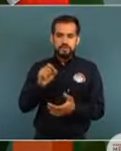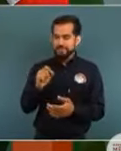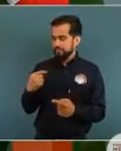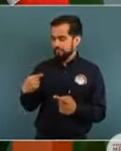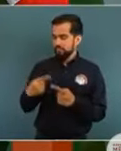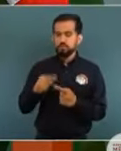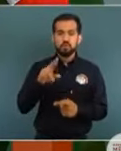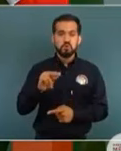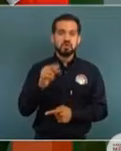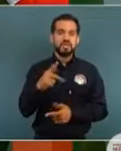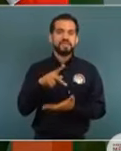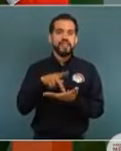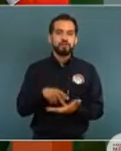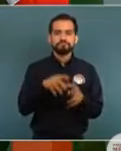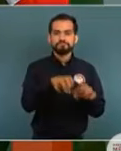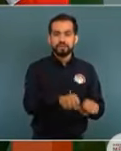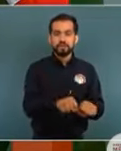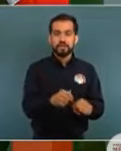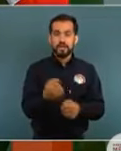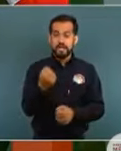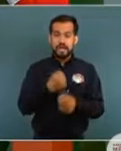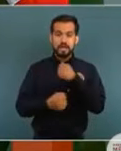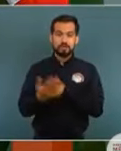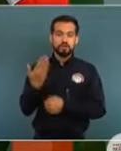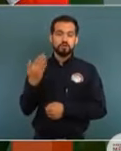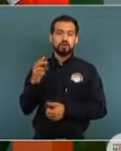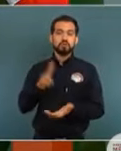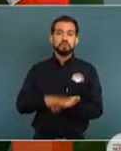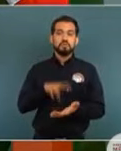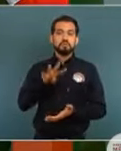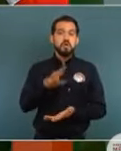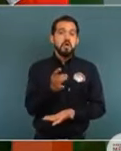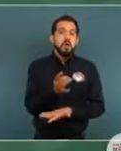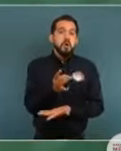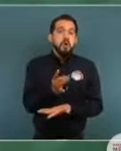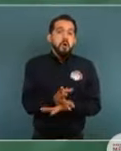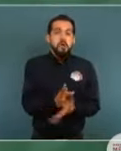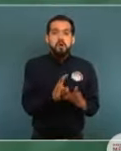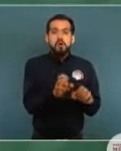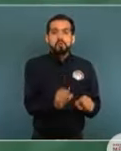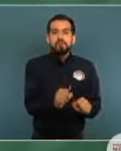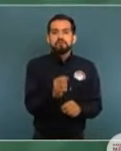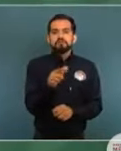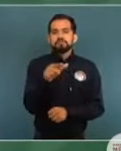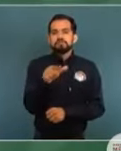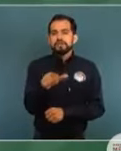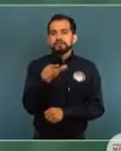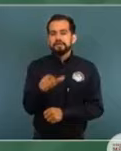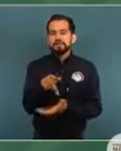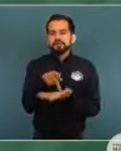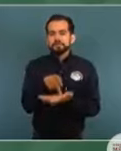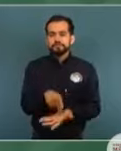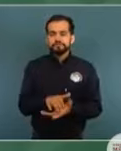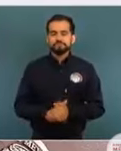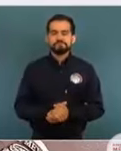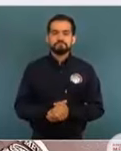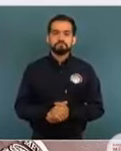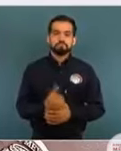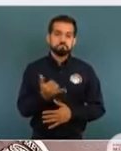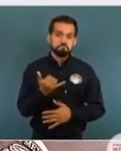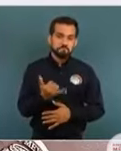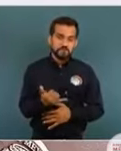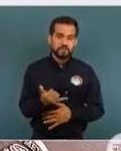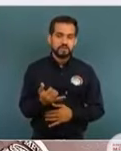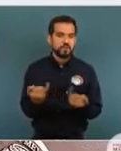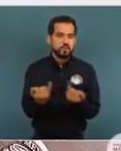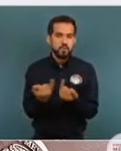87 kilogramos. Y en el 2019 únicamente se había asegurado 17 kilogramos. Y